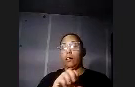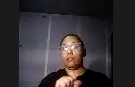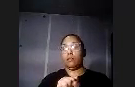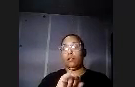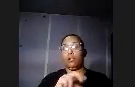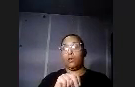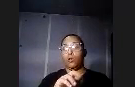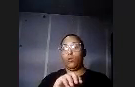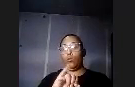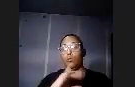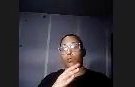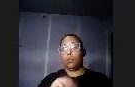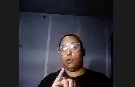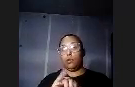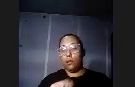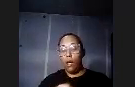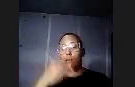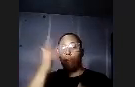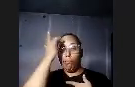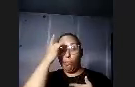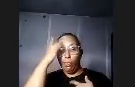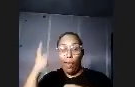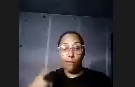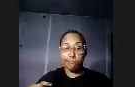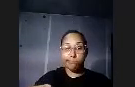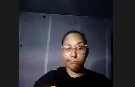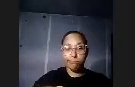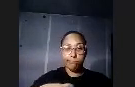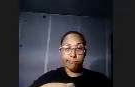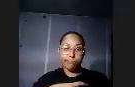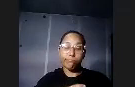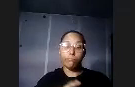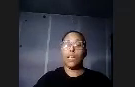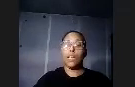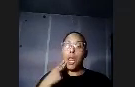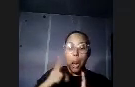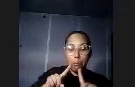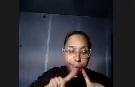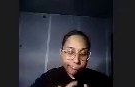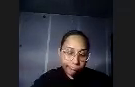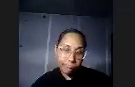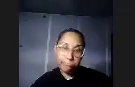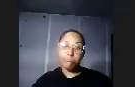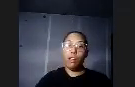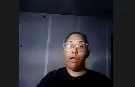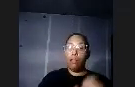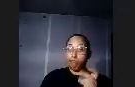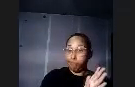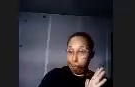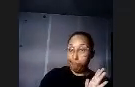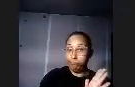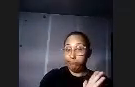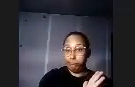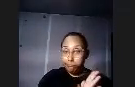común en ciertas enfermedades de los gusanos examinó las heces de estos pacientes y encontró objetos ovalados con cuatro